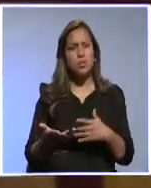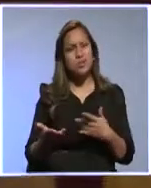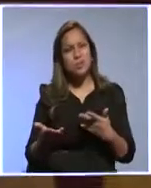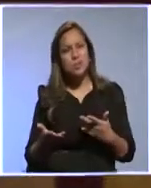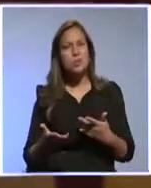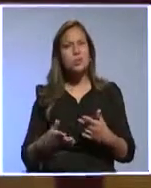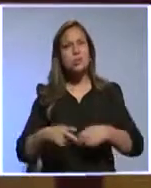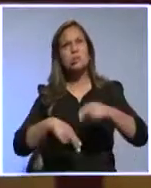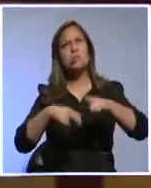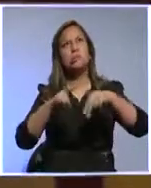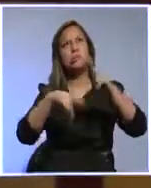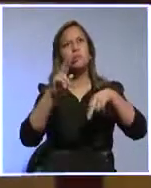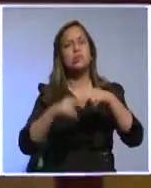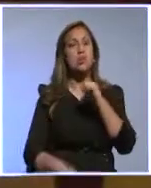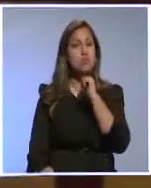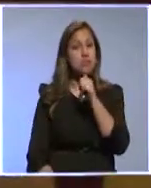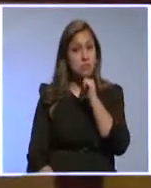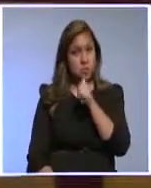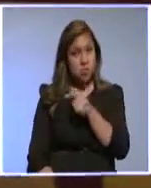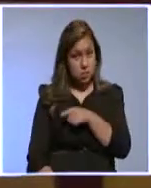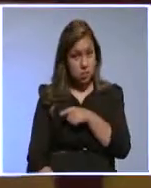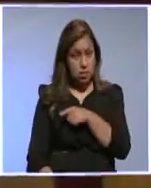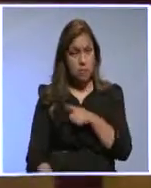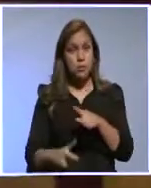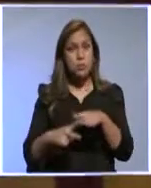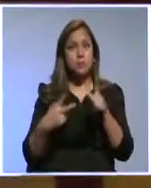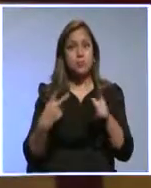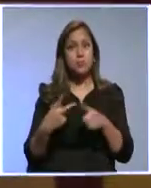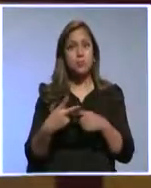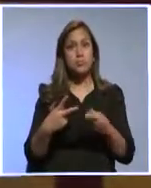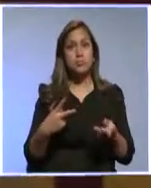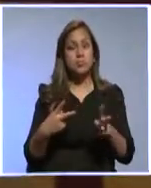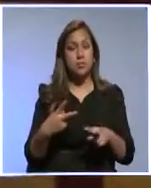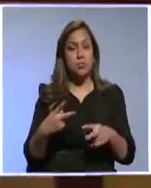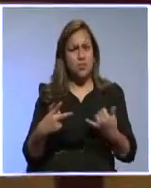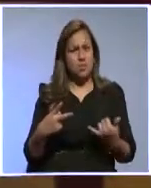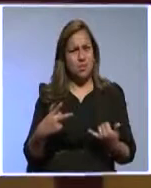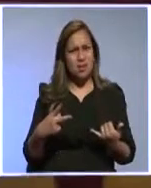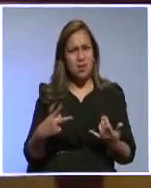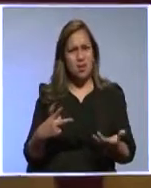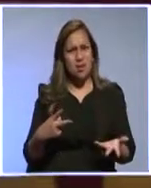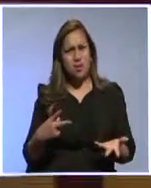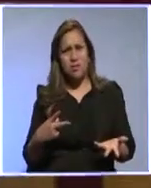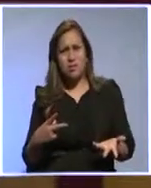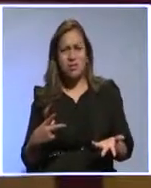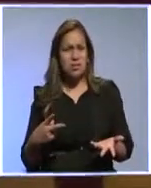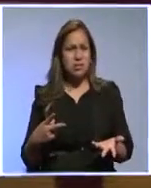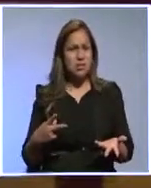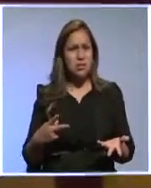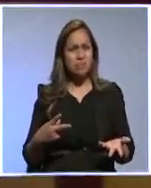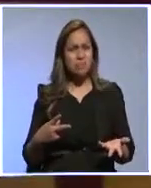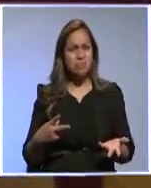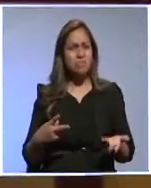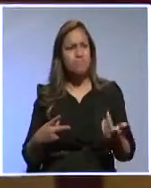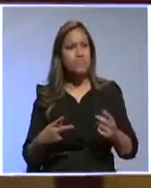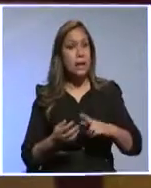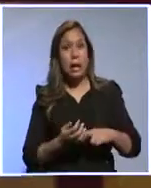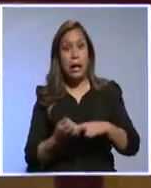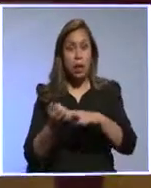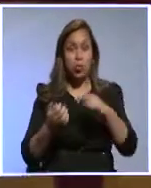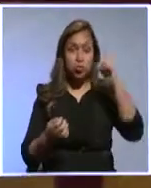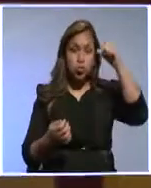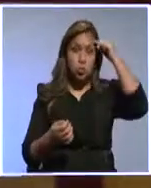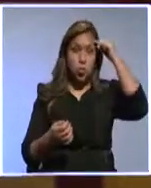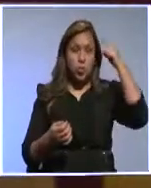y los gobiernos, además más en la actual coyuntura, no van a tener los recursos suficientes como para financiar toda la